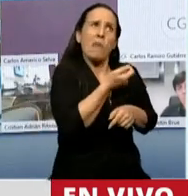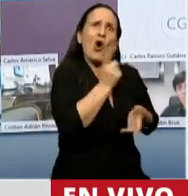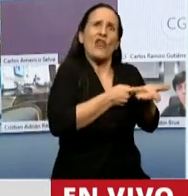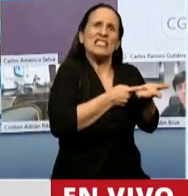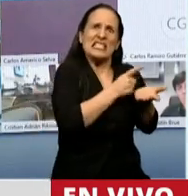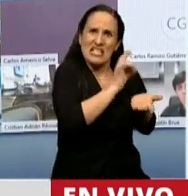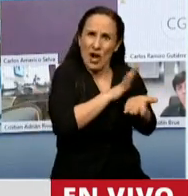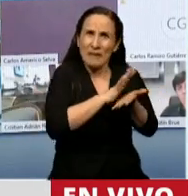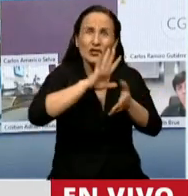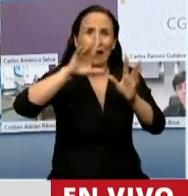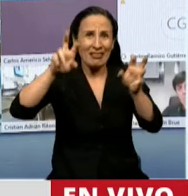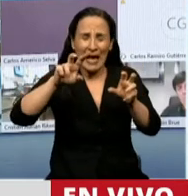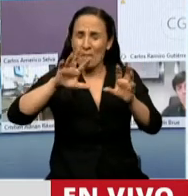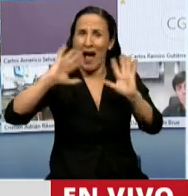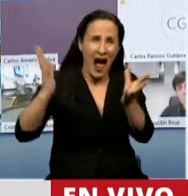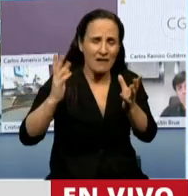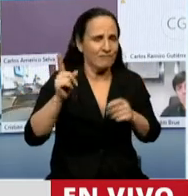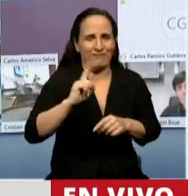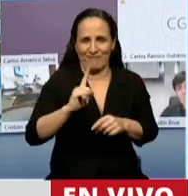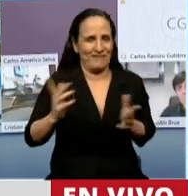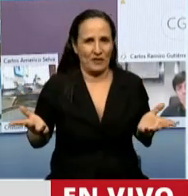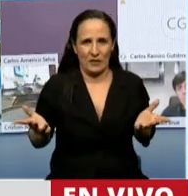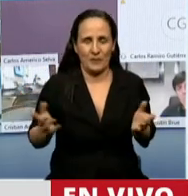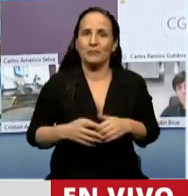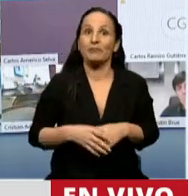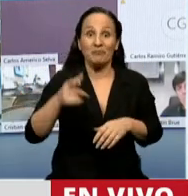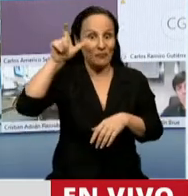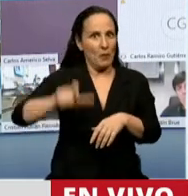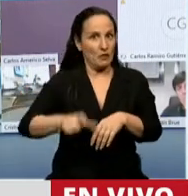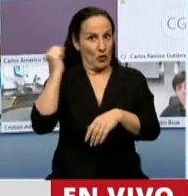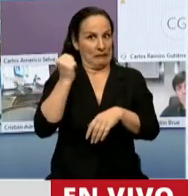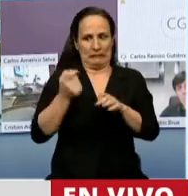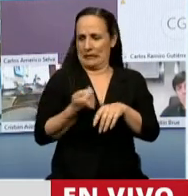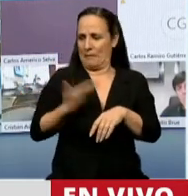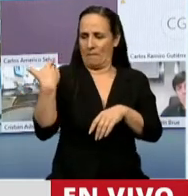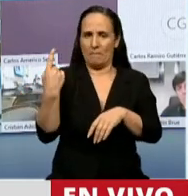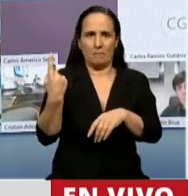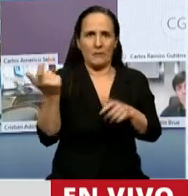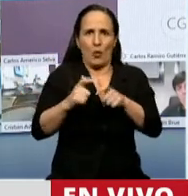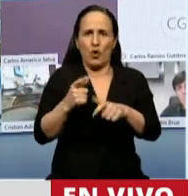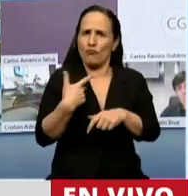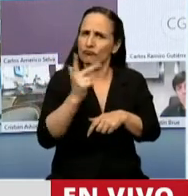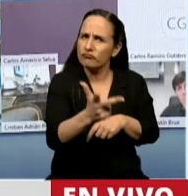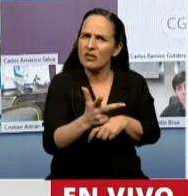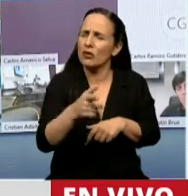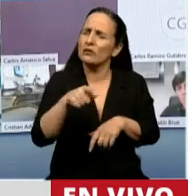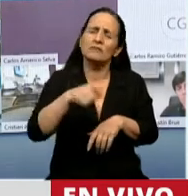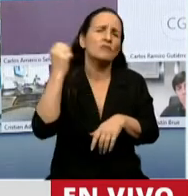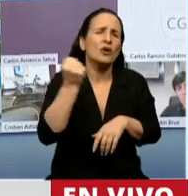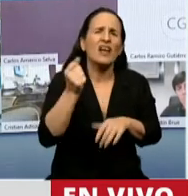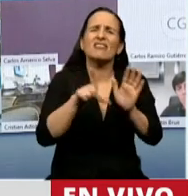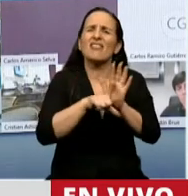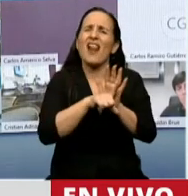Napoli también de la Fundación de Ambiente y Recursos Naturales decía en esa reunión hace minutos que esto además fue una ley